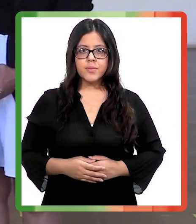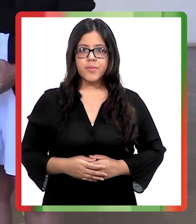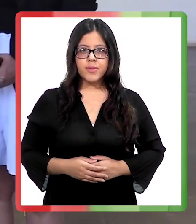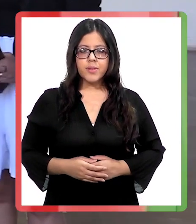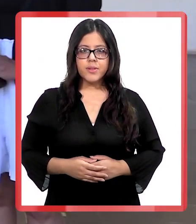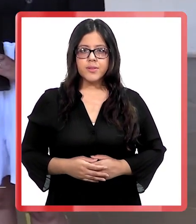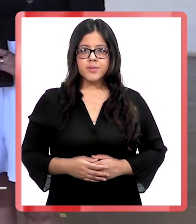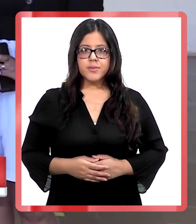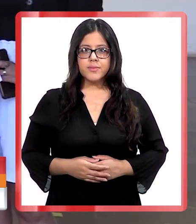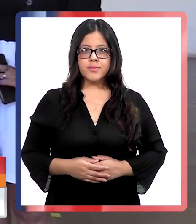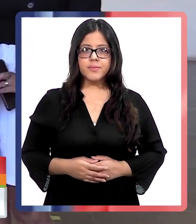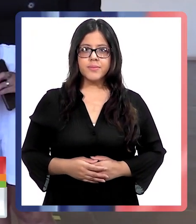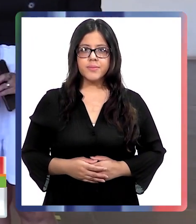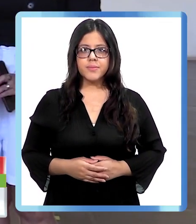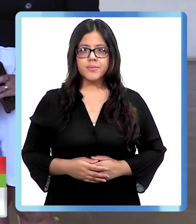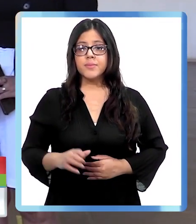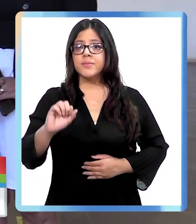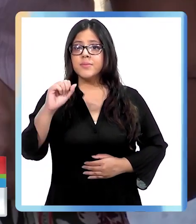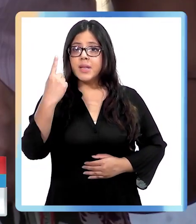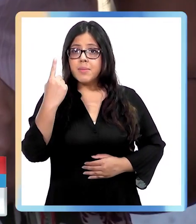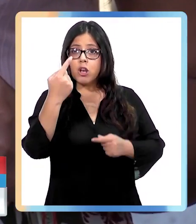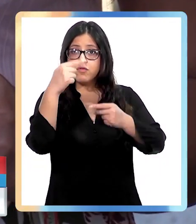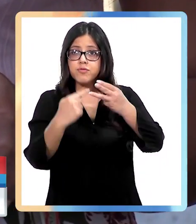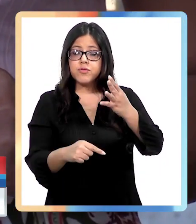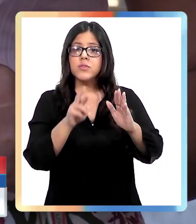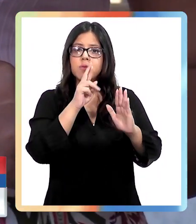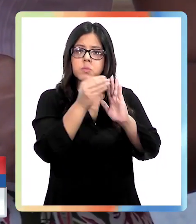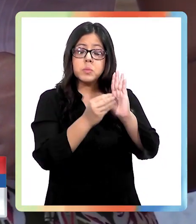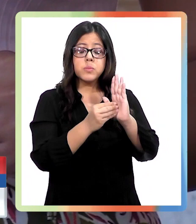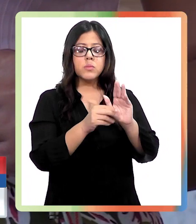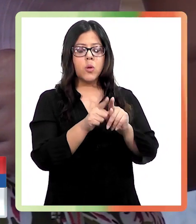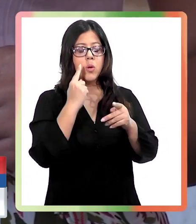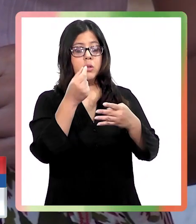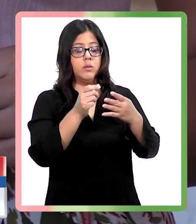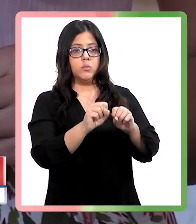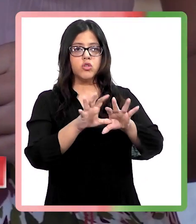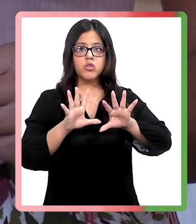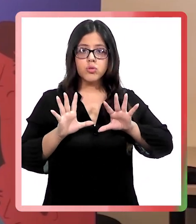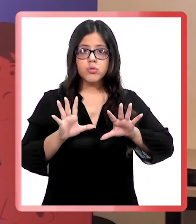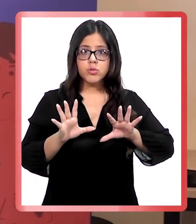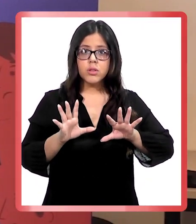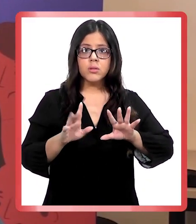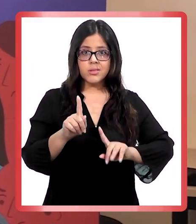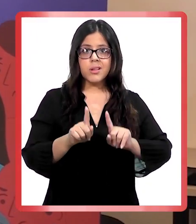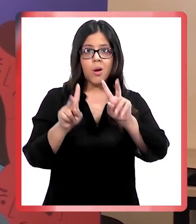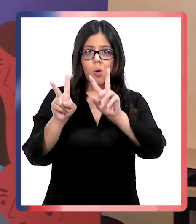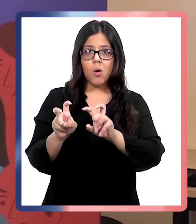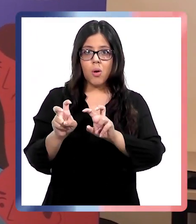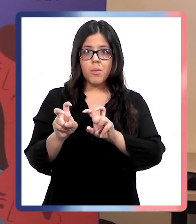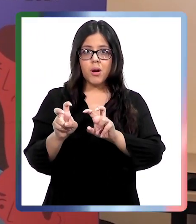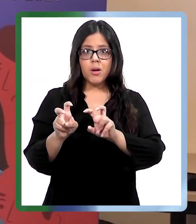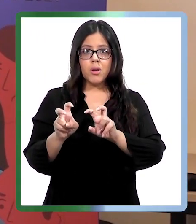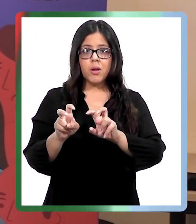En su primera versión, los resultados fueron sorprendentes y hasta impactantes en algunos casos. Proa Concagua decidió